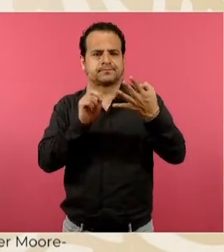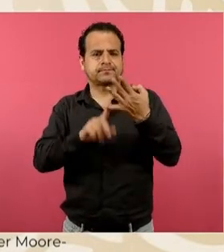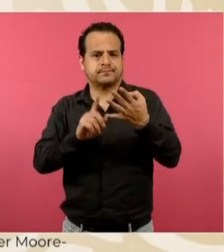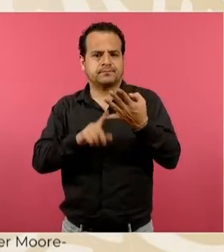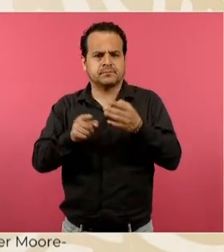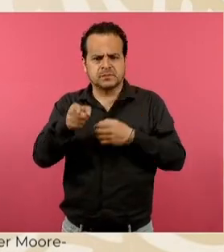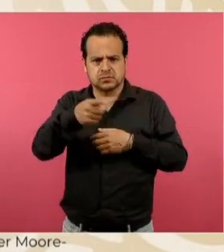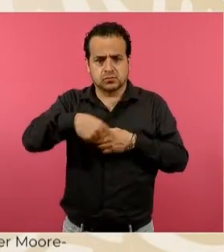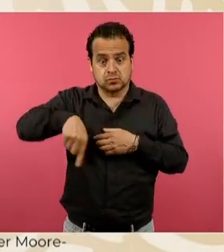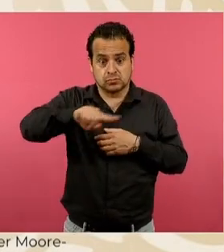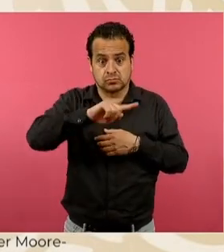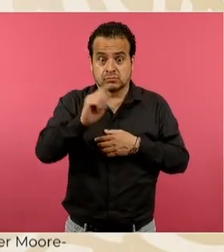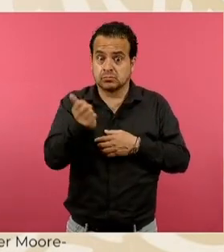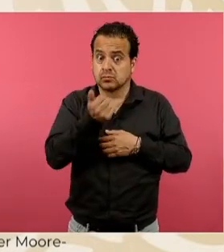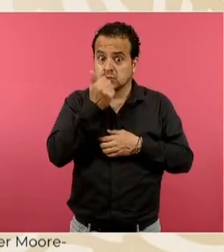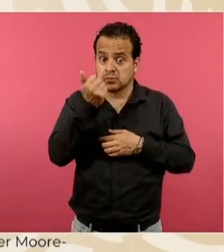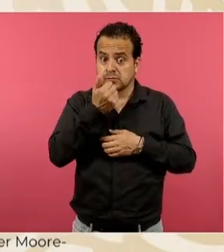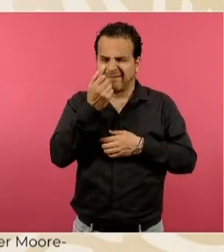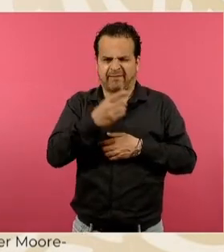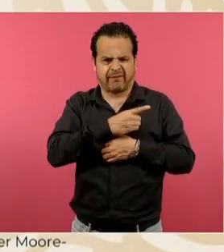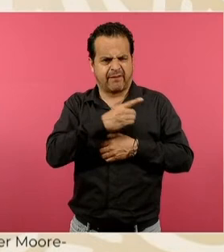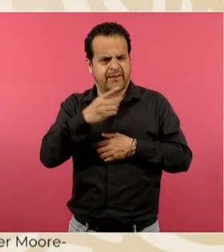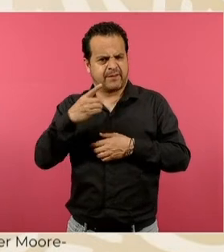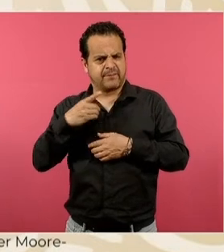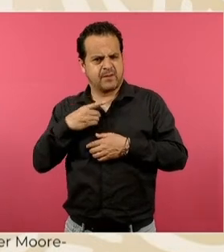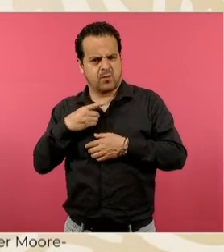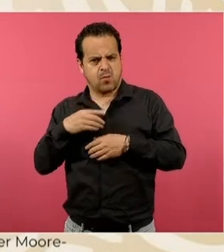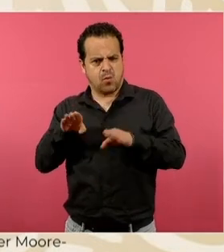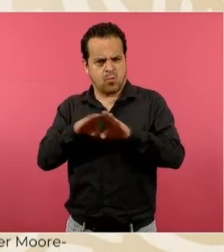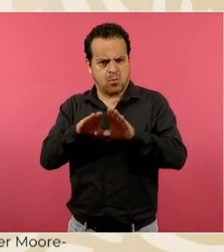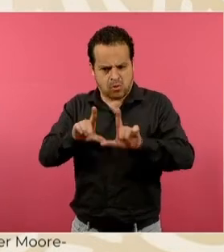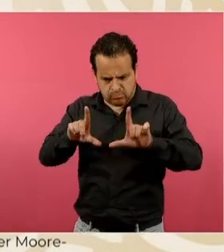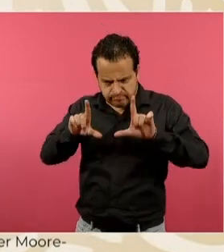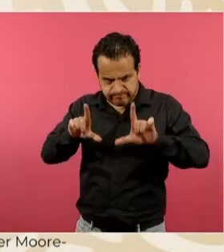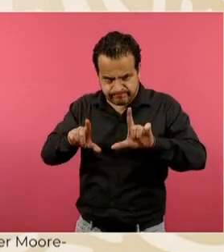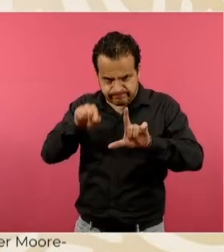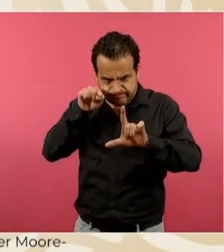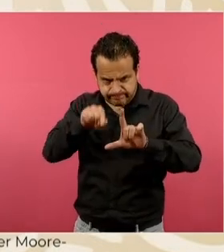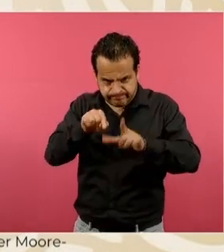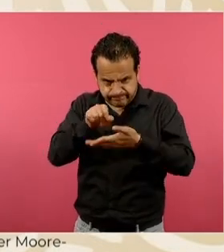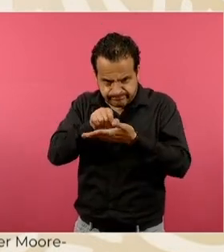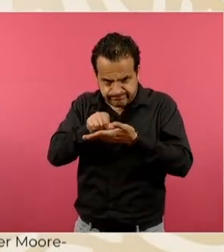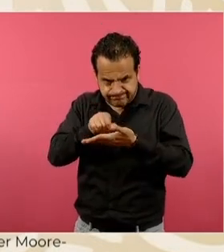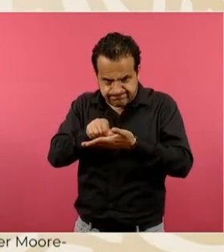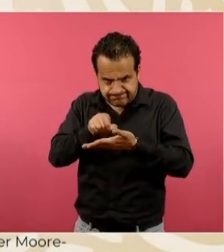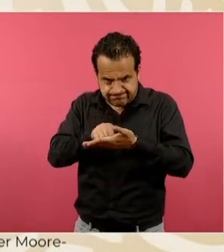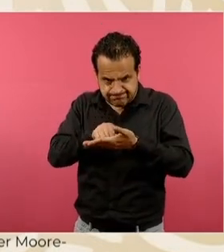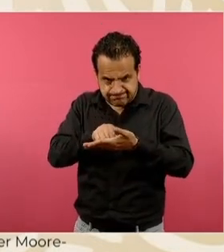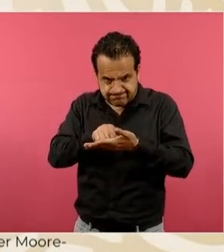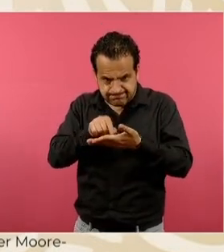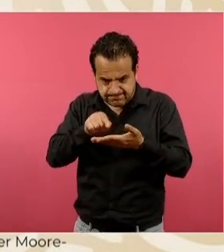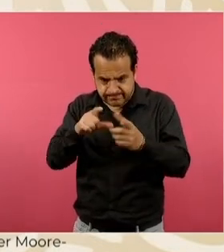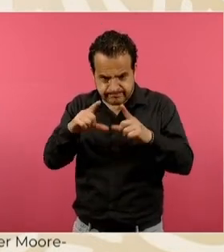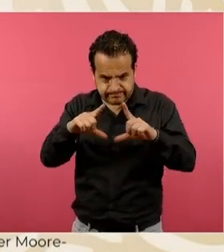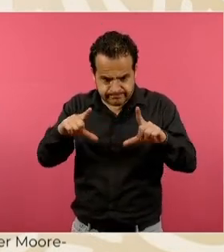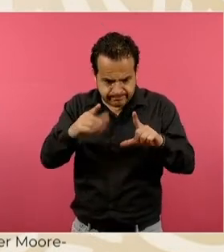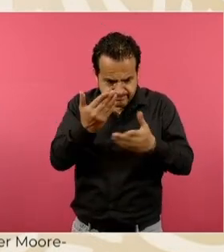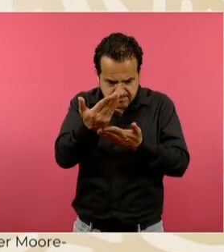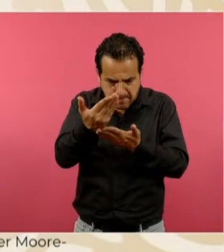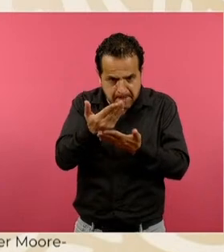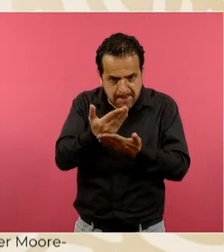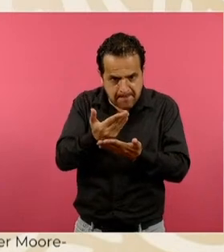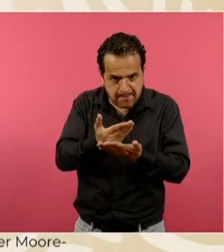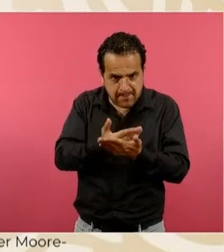elaborar organizadores gráficos, qué mejor que una ficha para recuperar toda esa información, tienen que leer, tienen que elaborar su propio